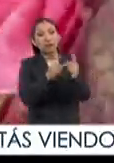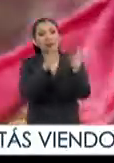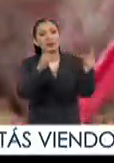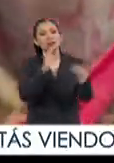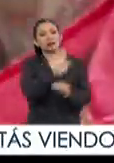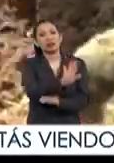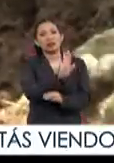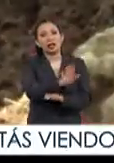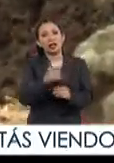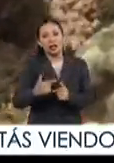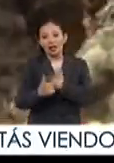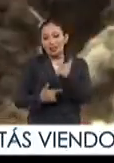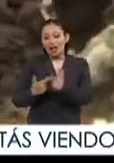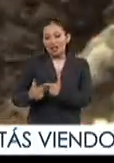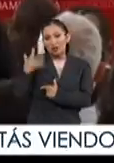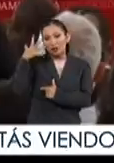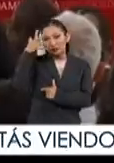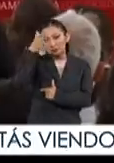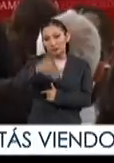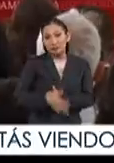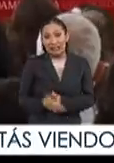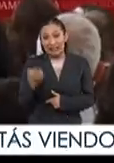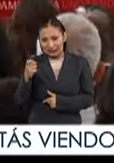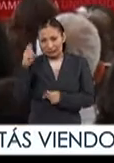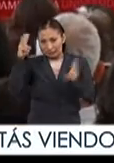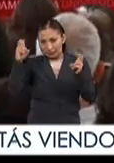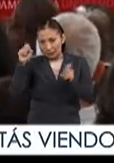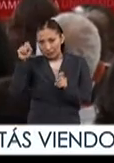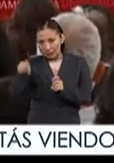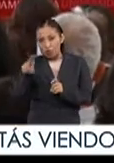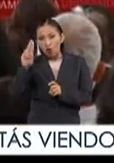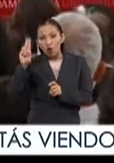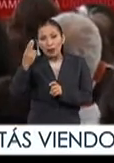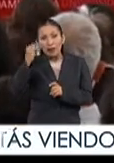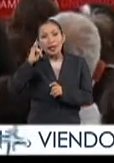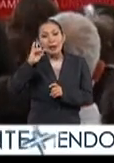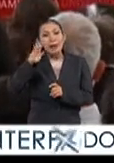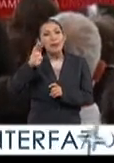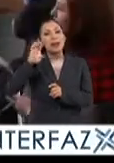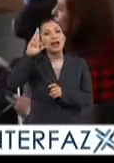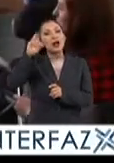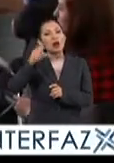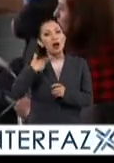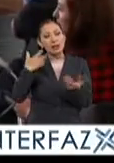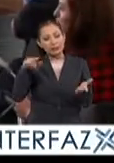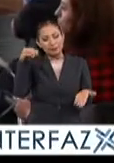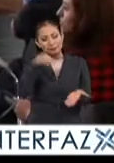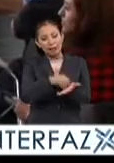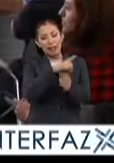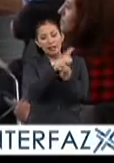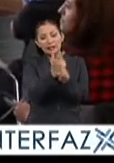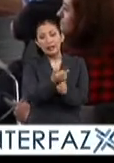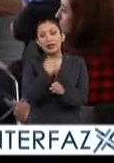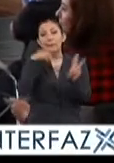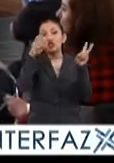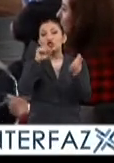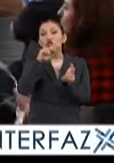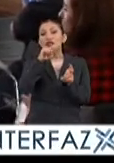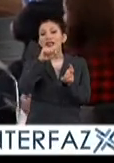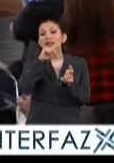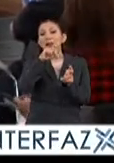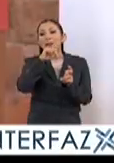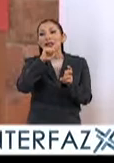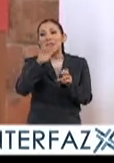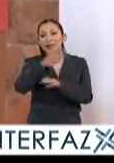desarrollo de las generaciones futuras. En este contexto la Universidad Iberoamericana creó la licenciatura en sustentabilidad